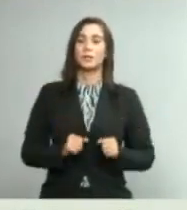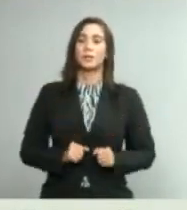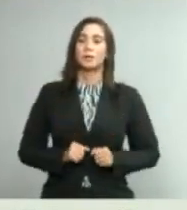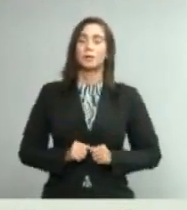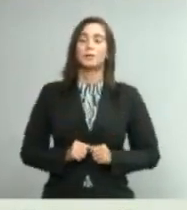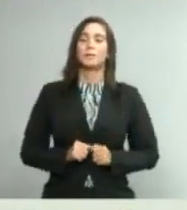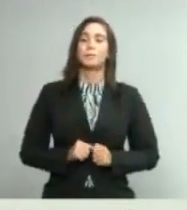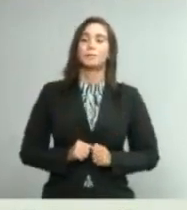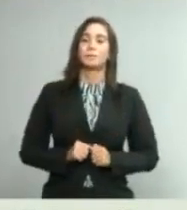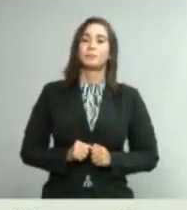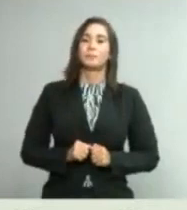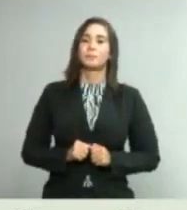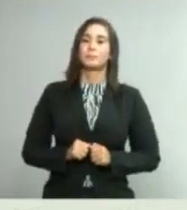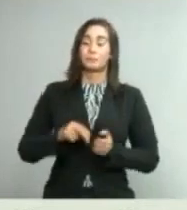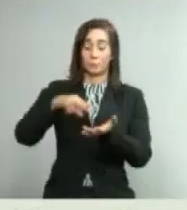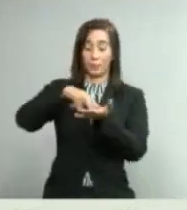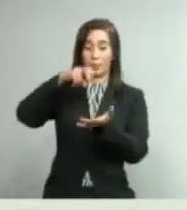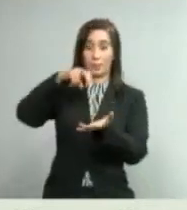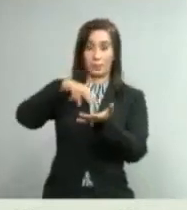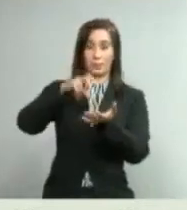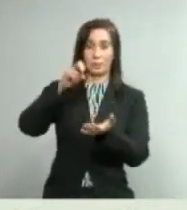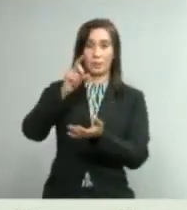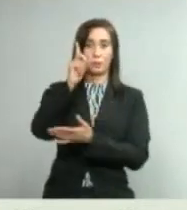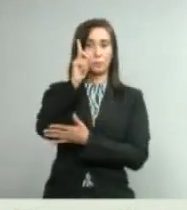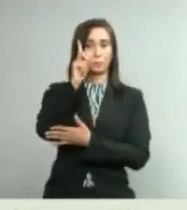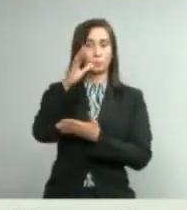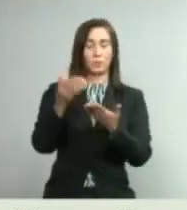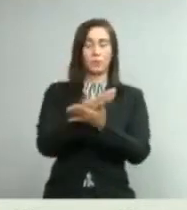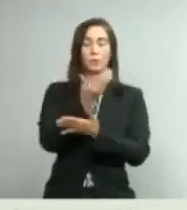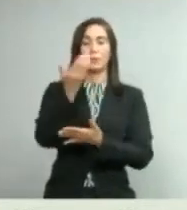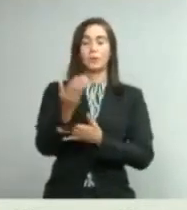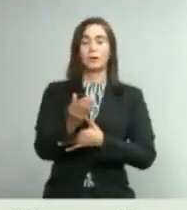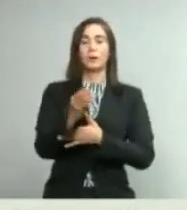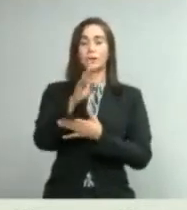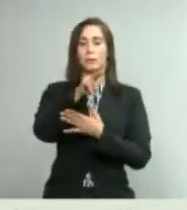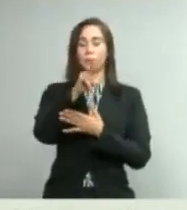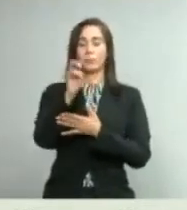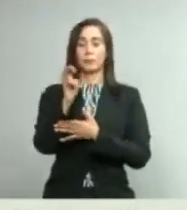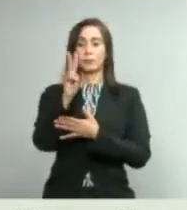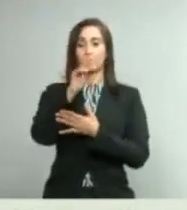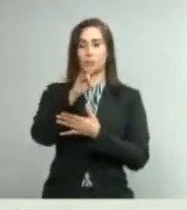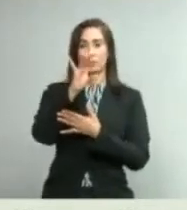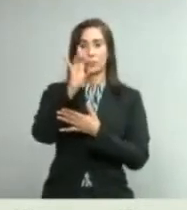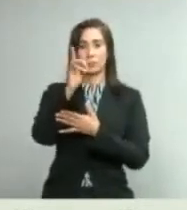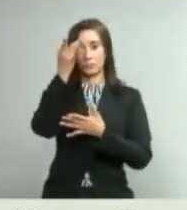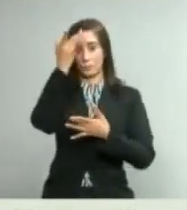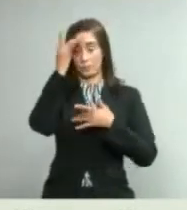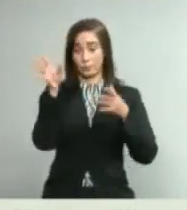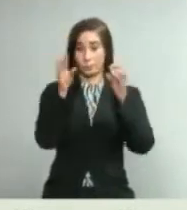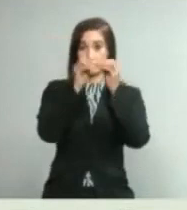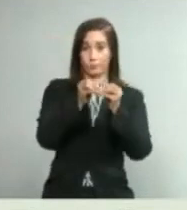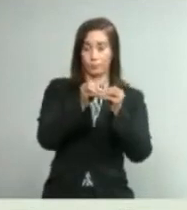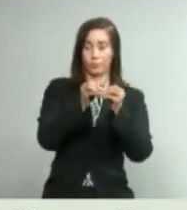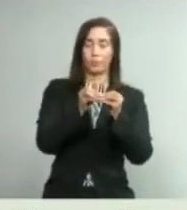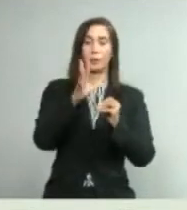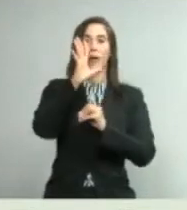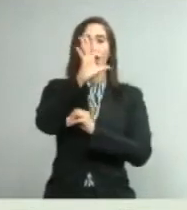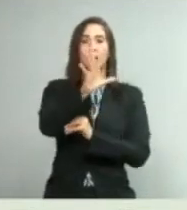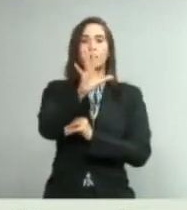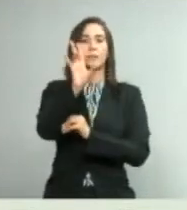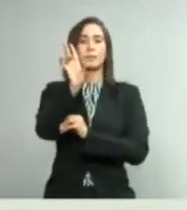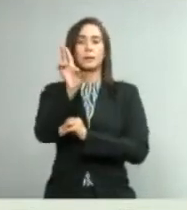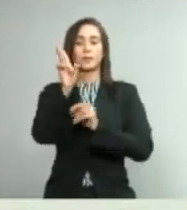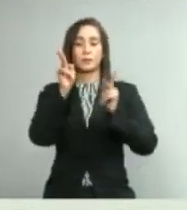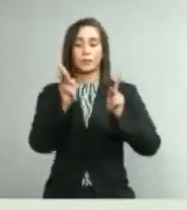Hermanas Mirabal, un caso nuevo, 228 acumulados, 57